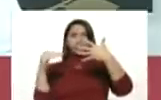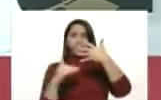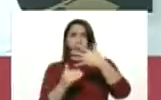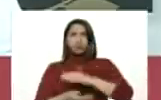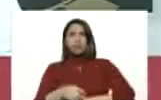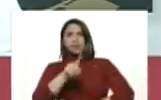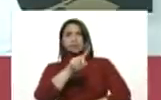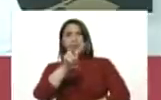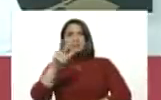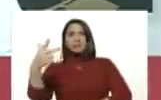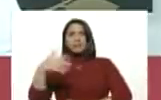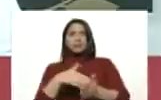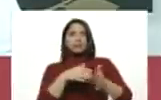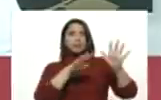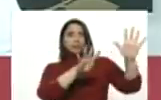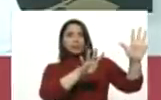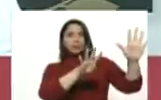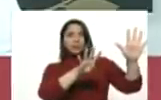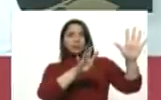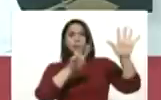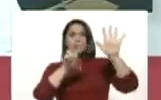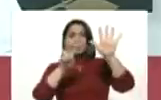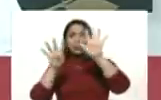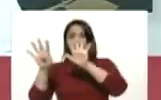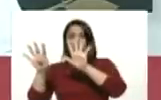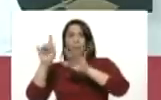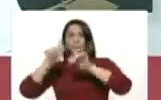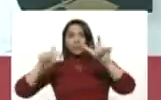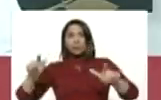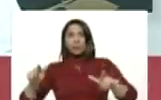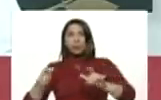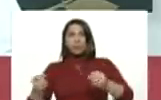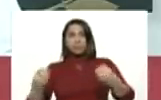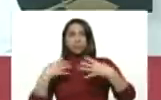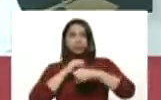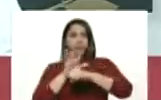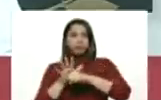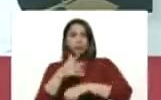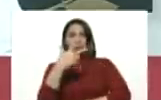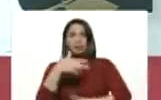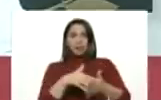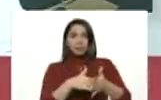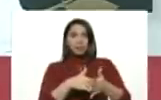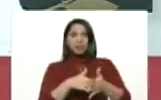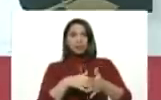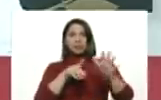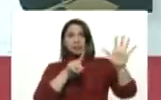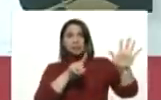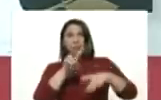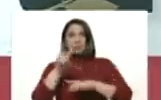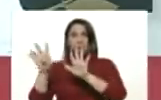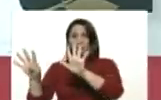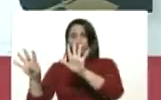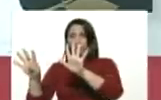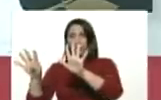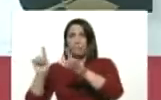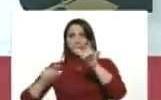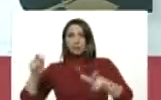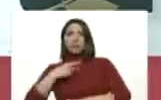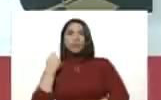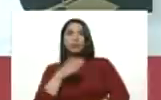123.979 casos. 3.629 fallecidos.